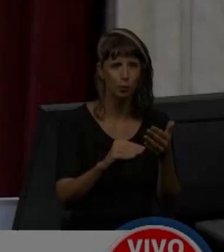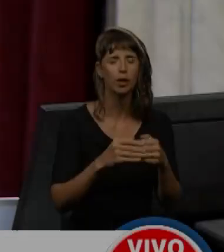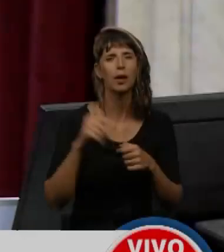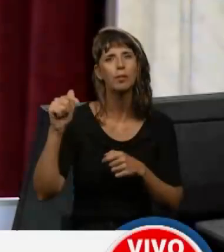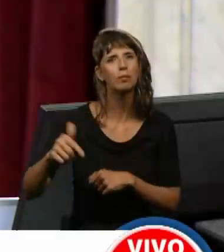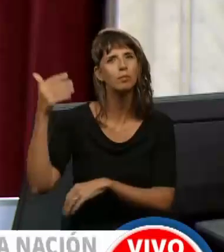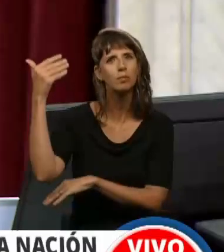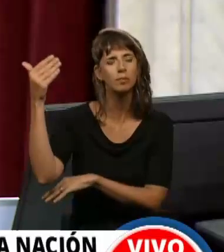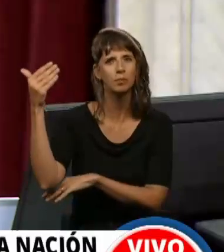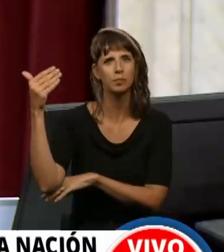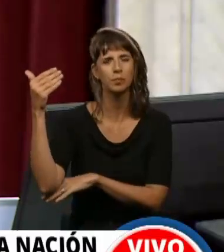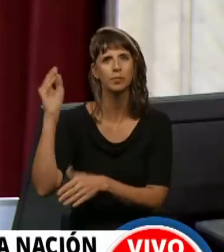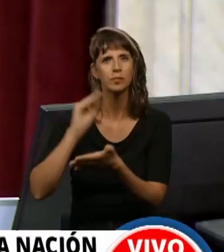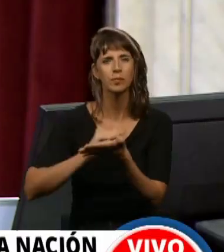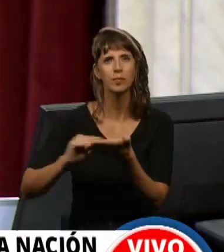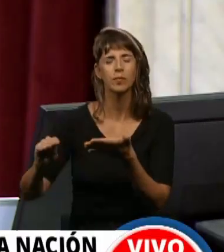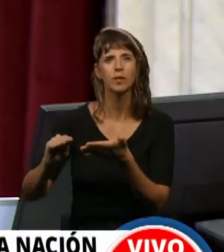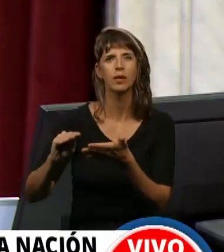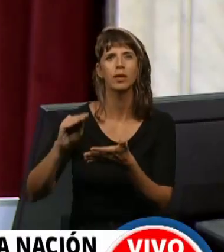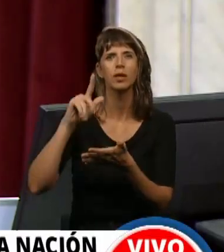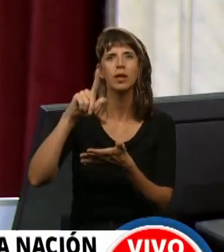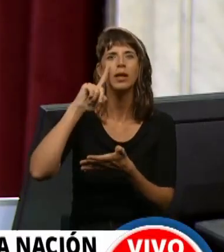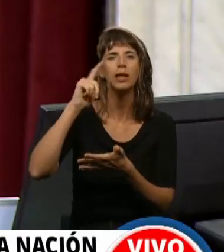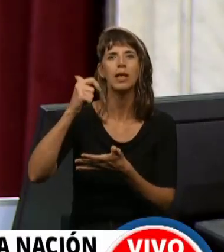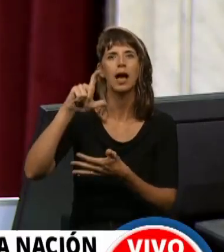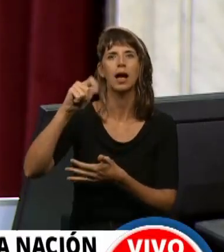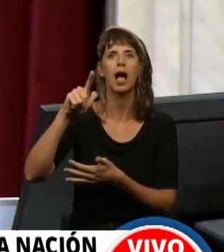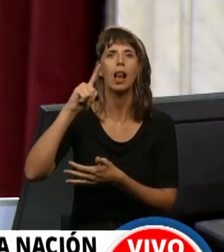En el uso de la palabra, la diputada Verónica Lía Caliba.